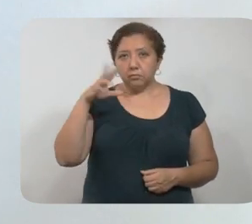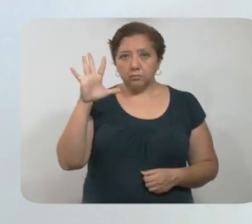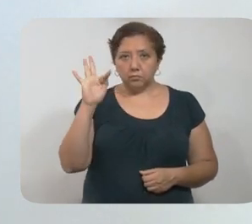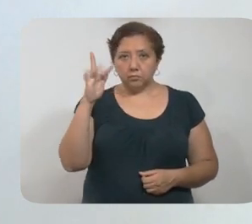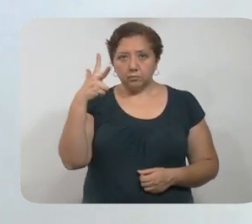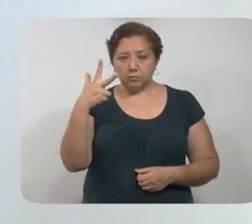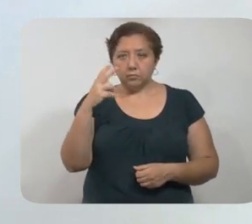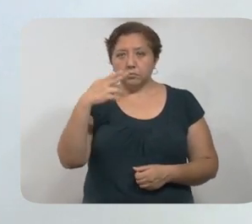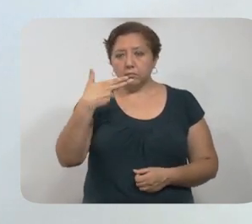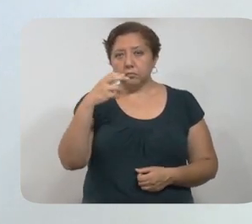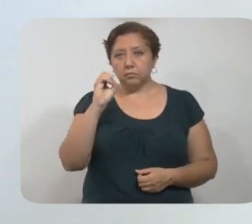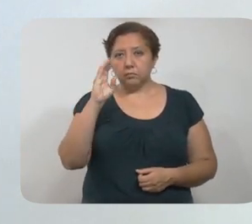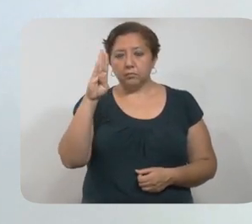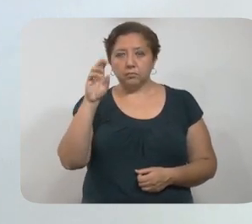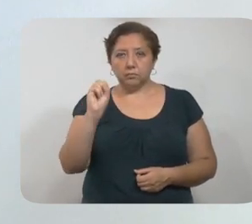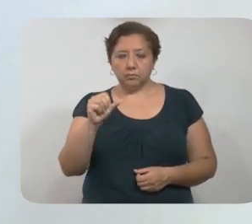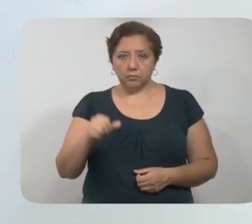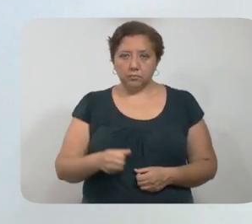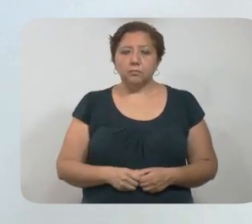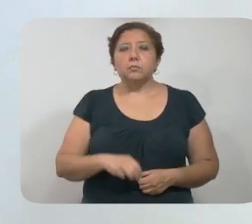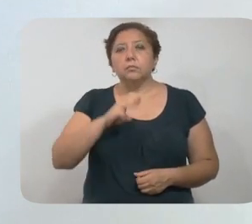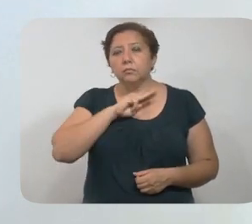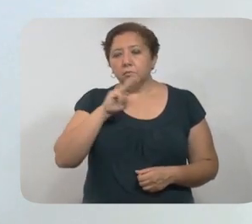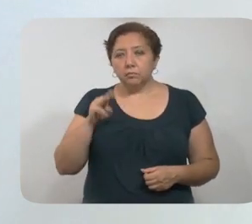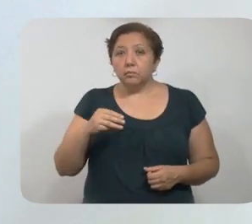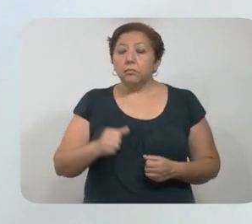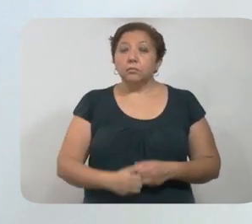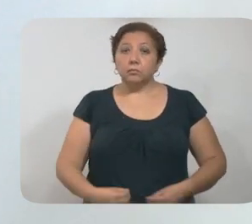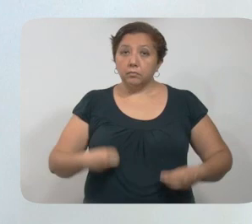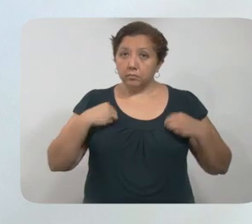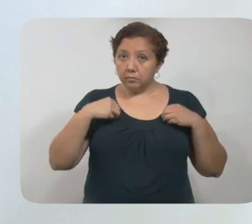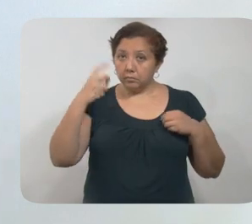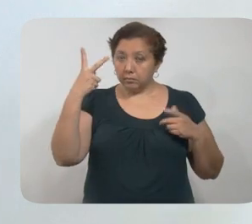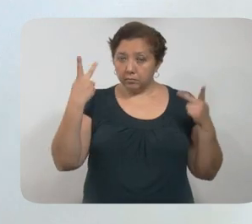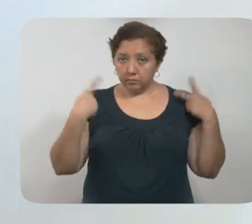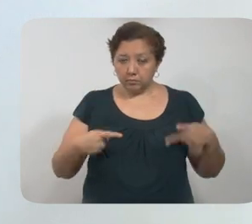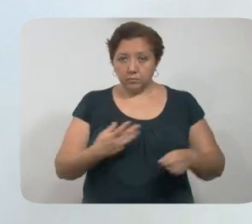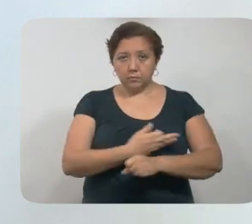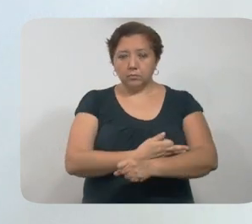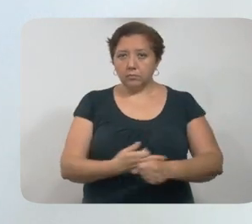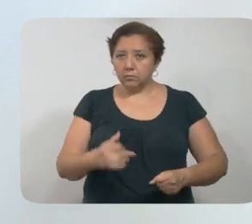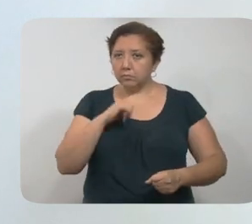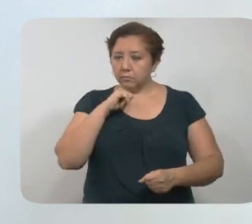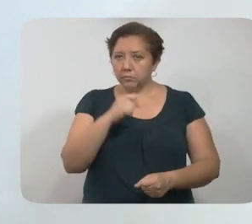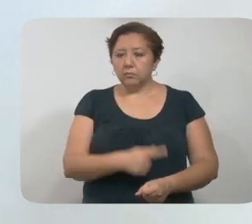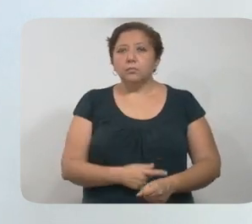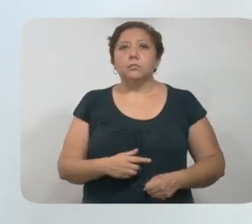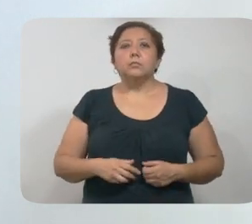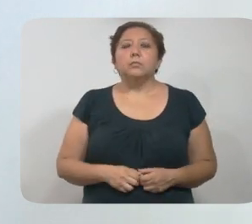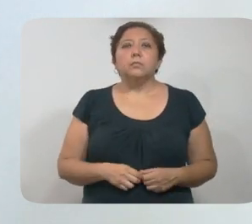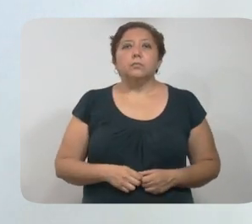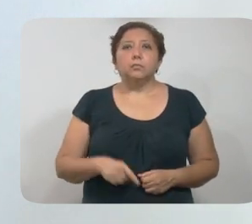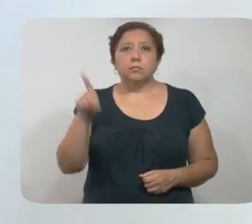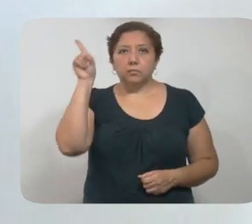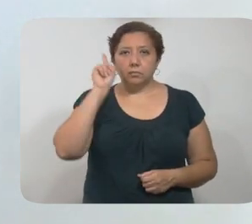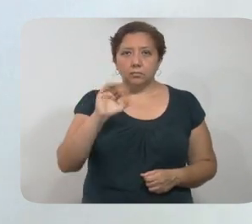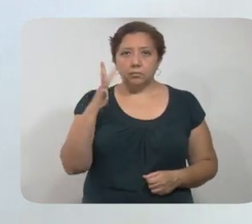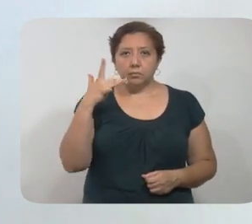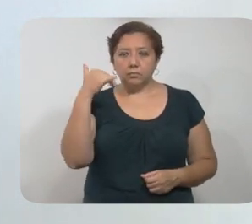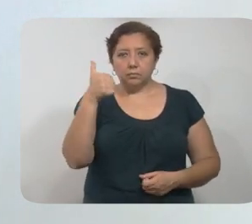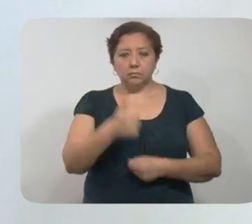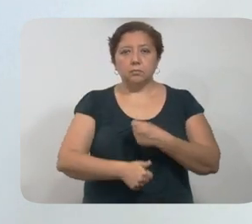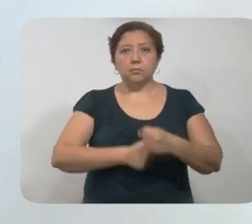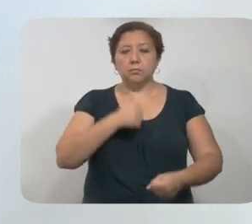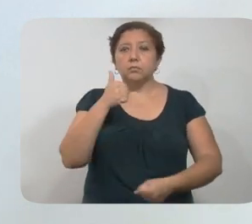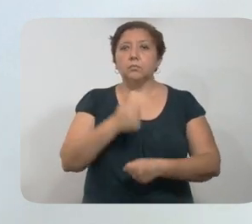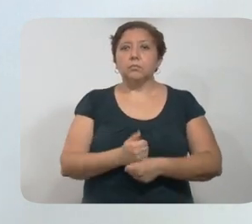años de Jocabá, sin reporte de antecedentes médicos. Convivía con dos contactos, ambos asintomáticos. Mujer de 56